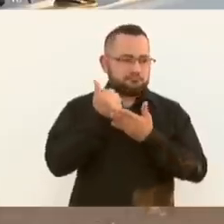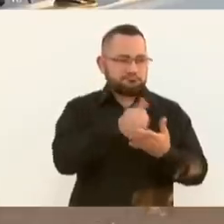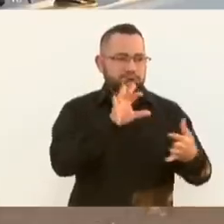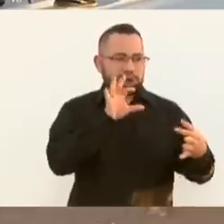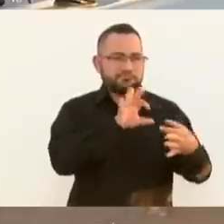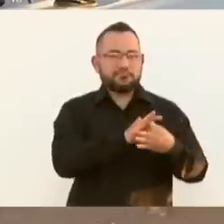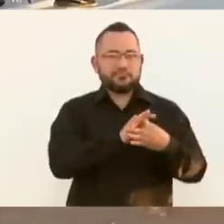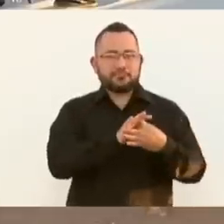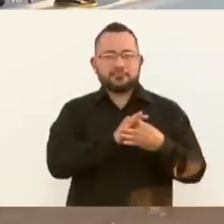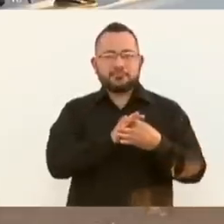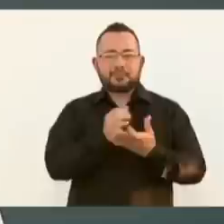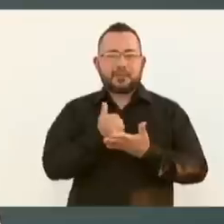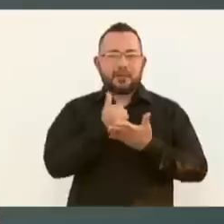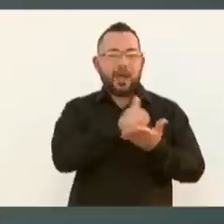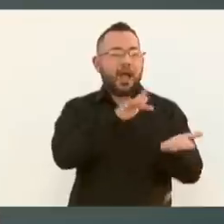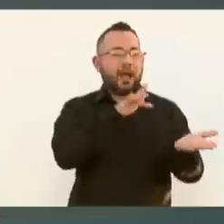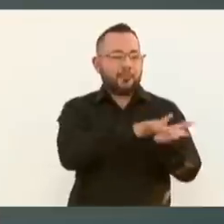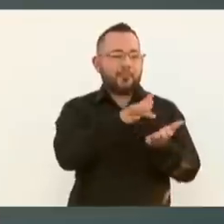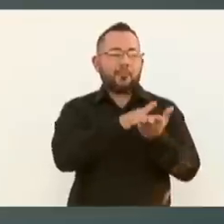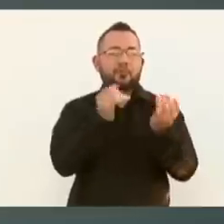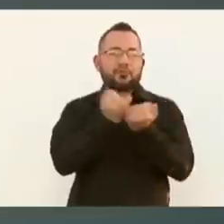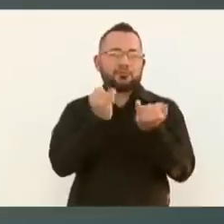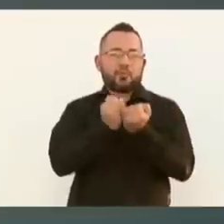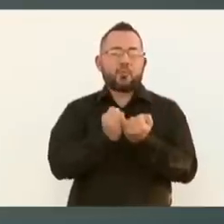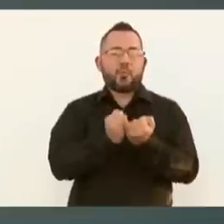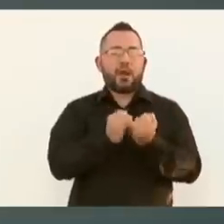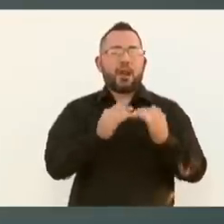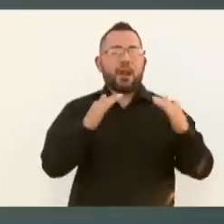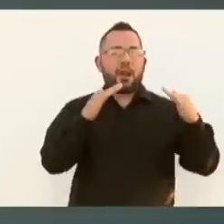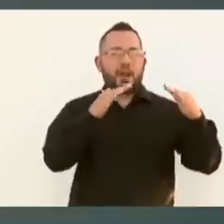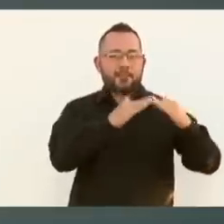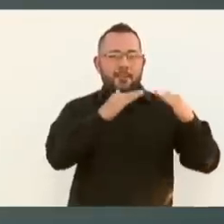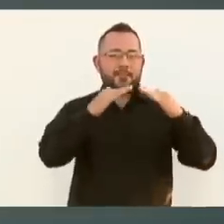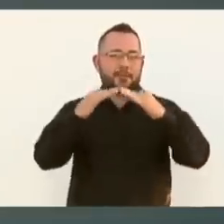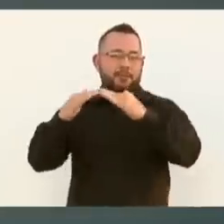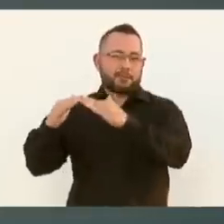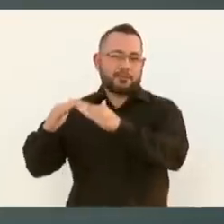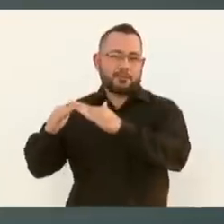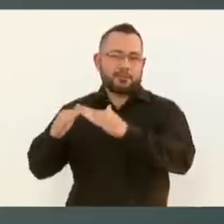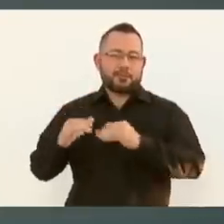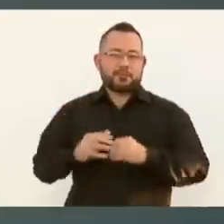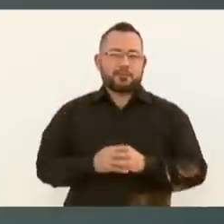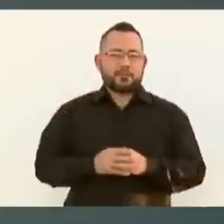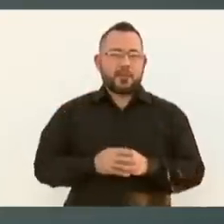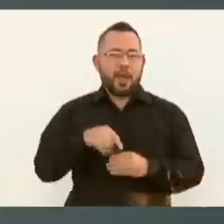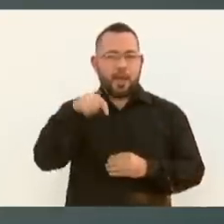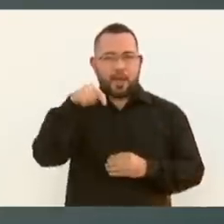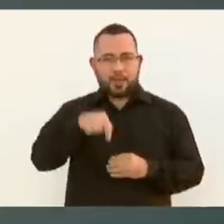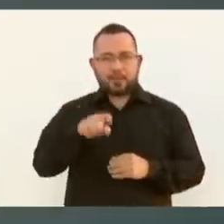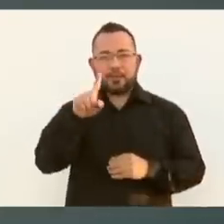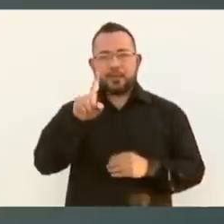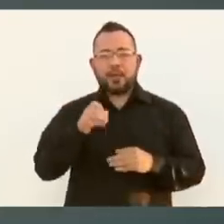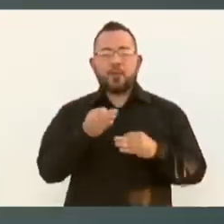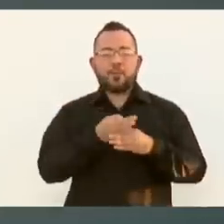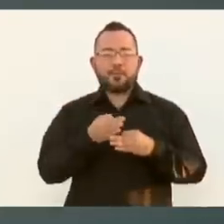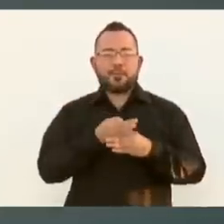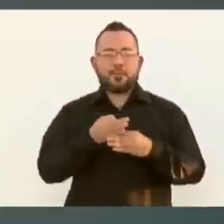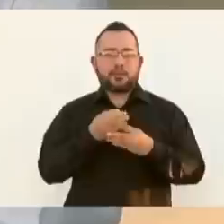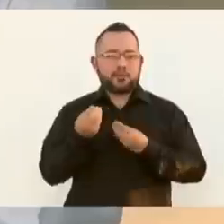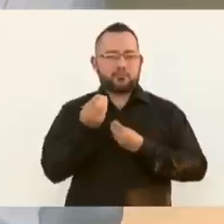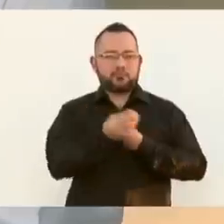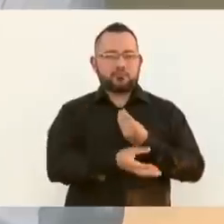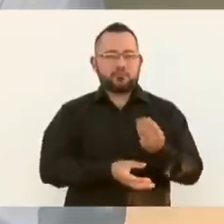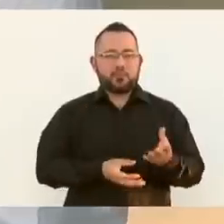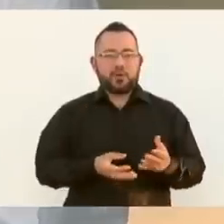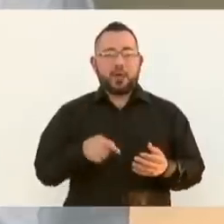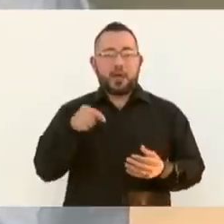para vivienda, solo aquí en Agua Prieta son